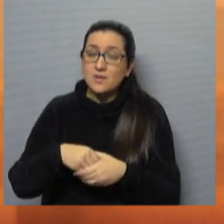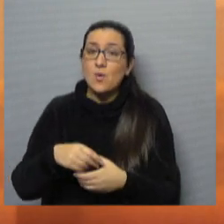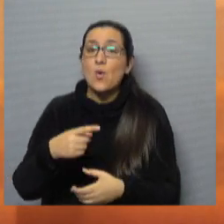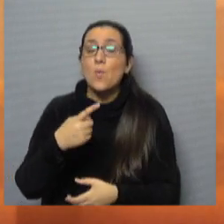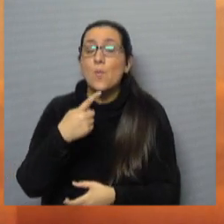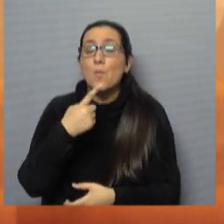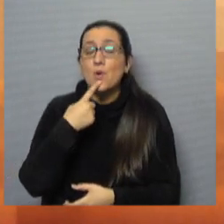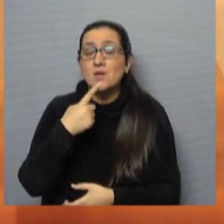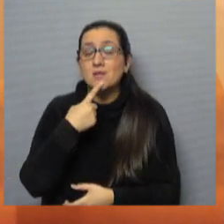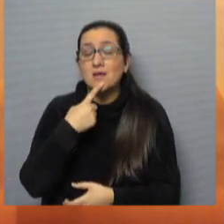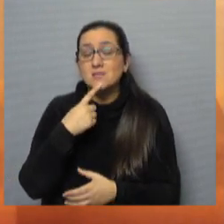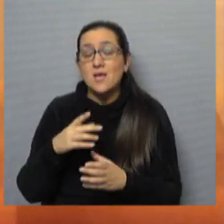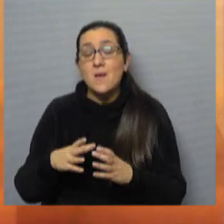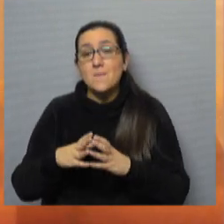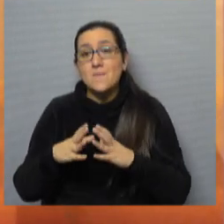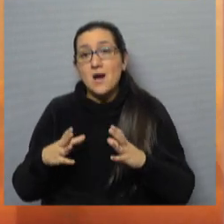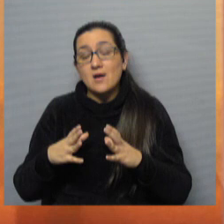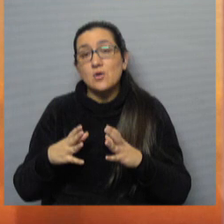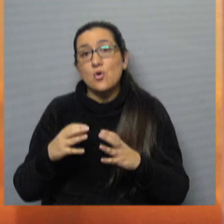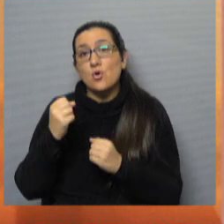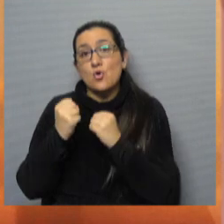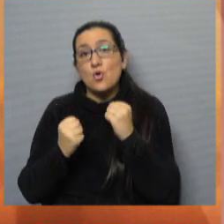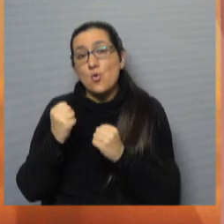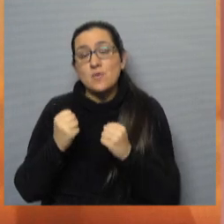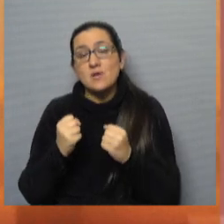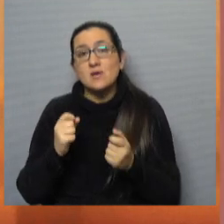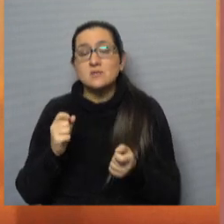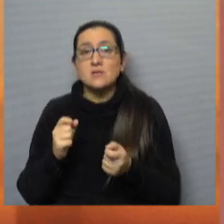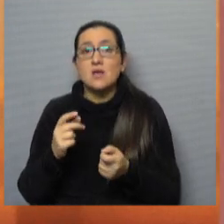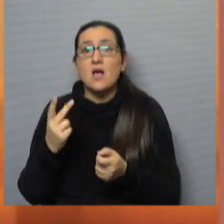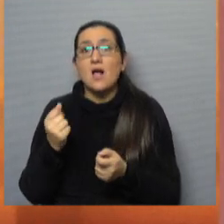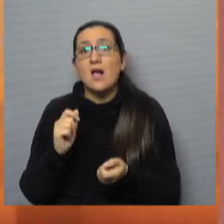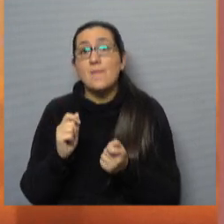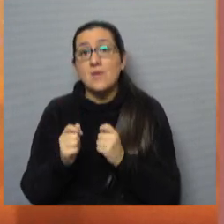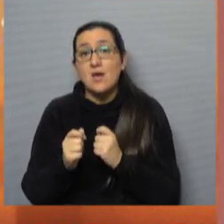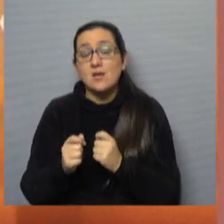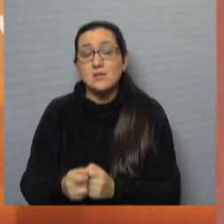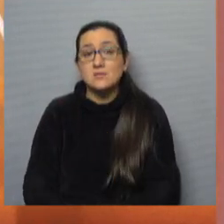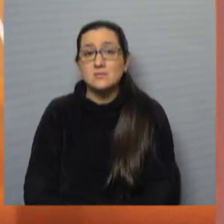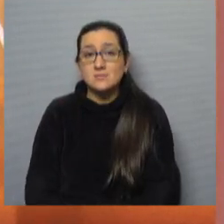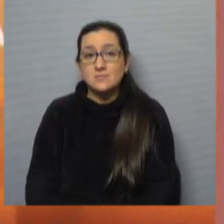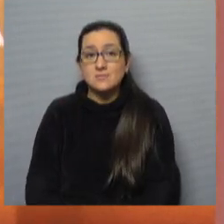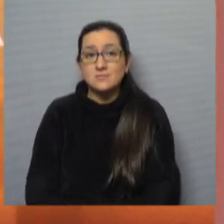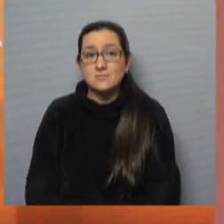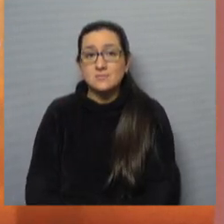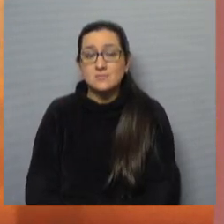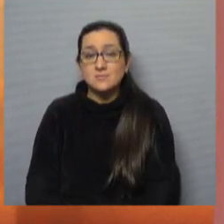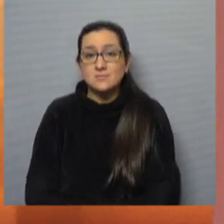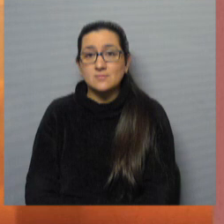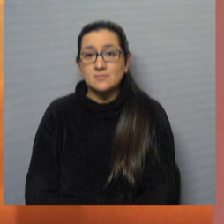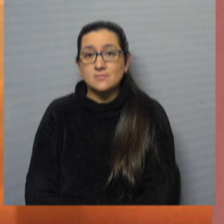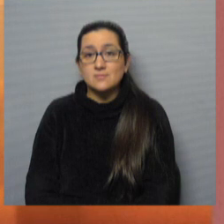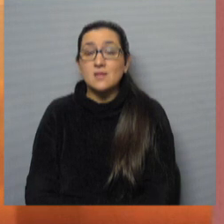macroeconómicas, políticas monetarias, cambiarias, como en las